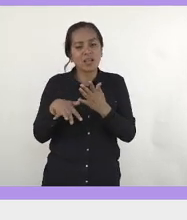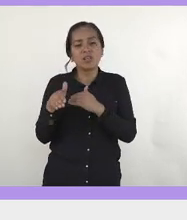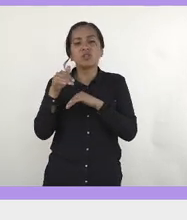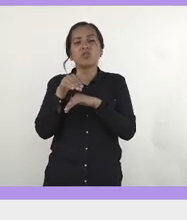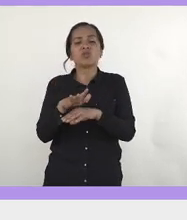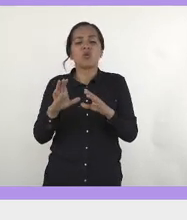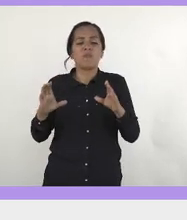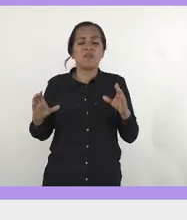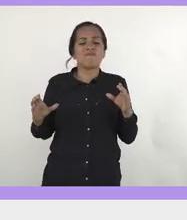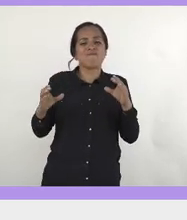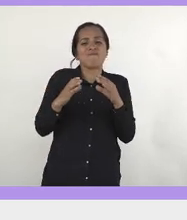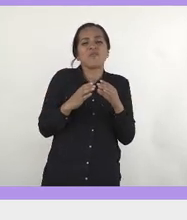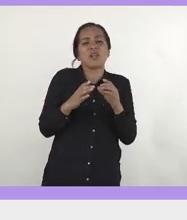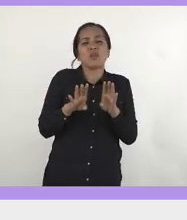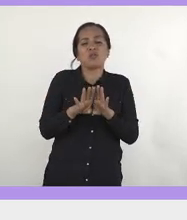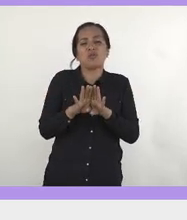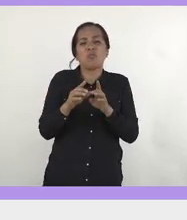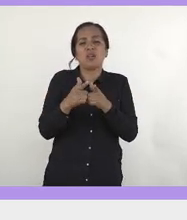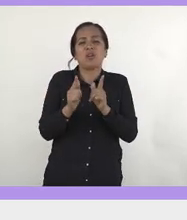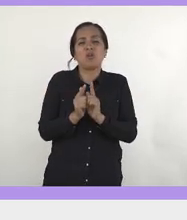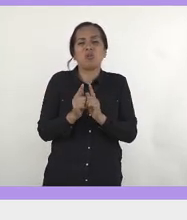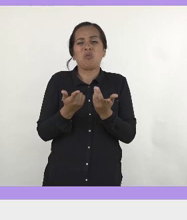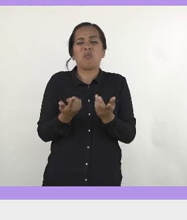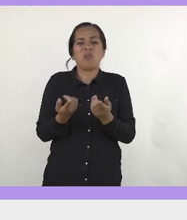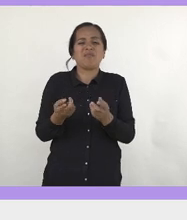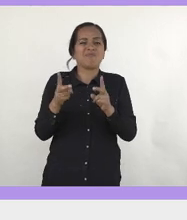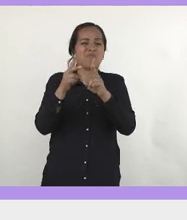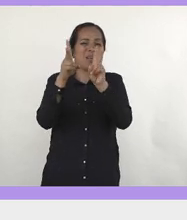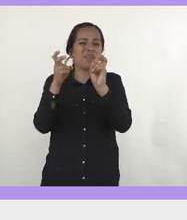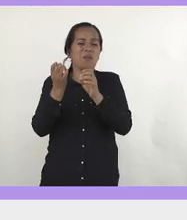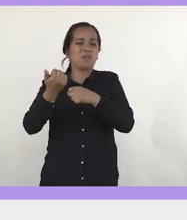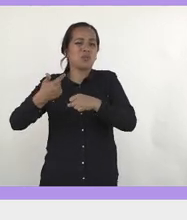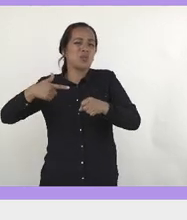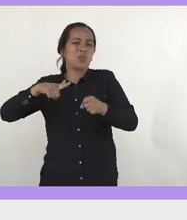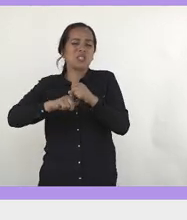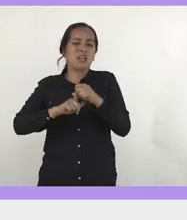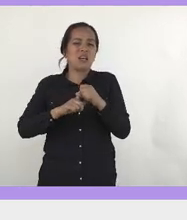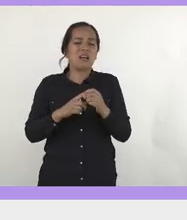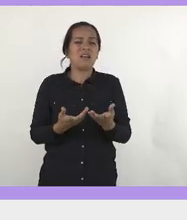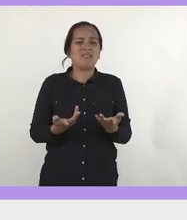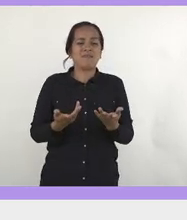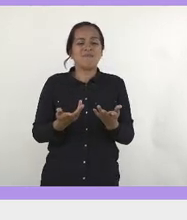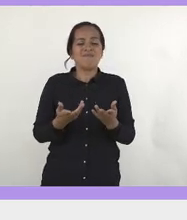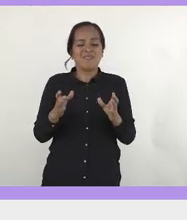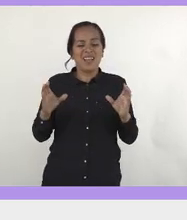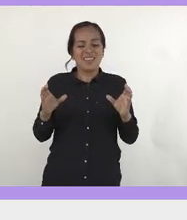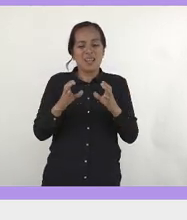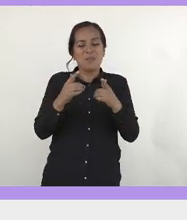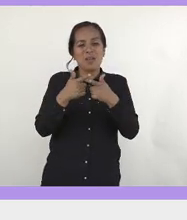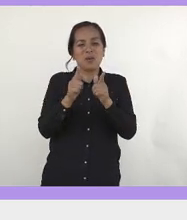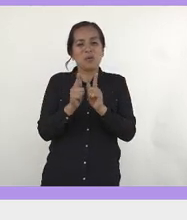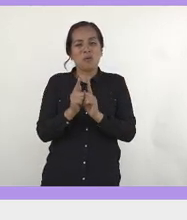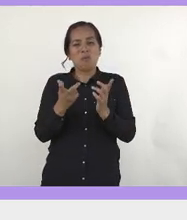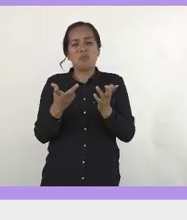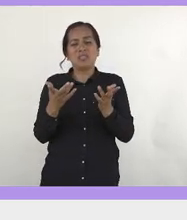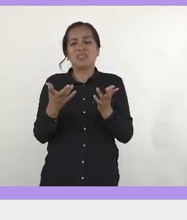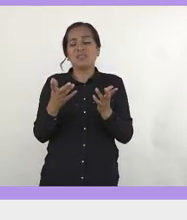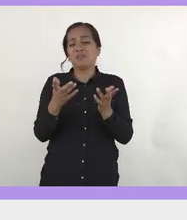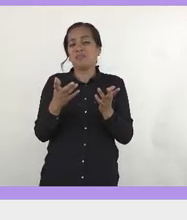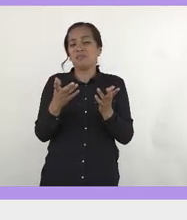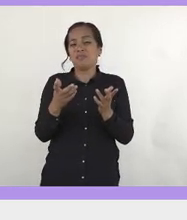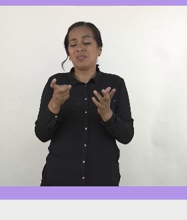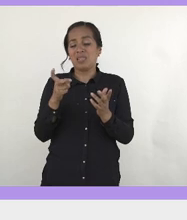sobre colectividad y me metí con el tema sociológico, porque en realidad el término colectividad no es que sea algo nuevo, la